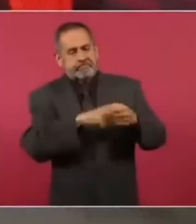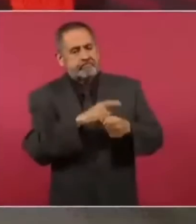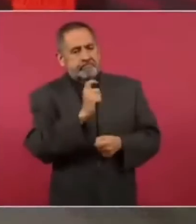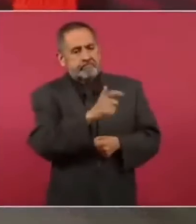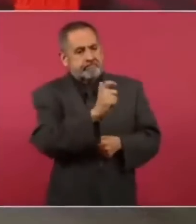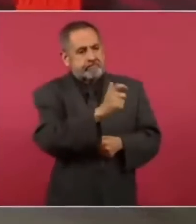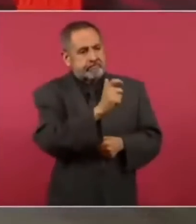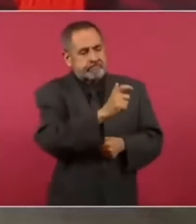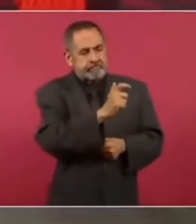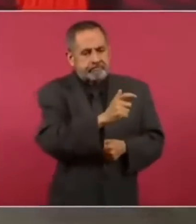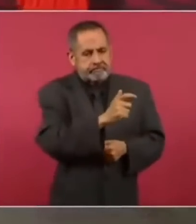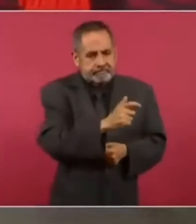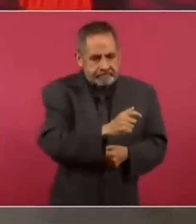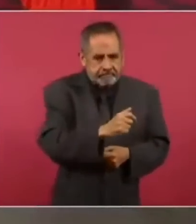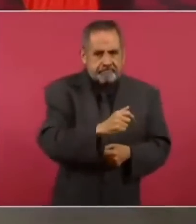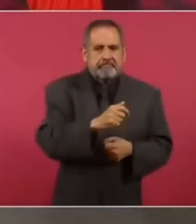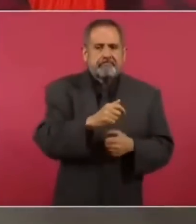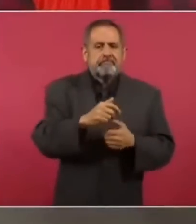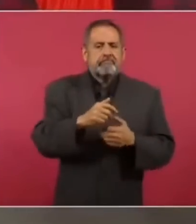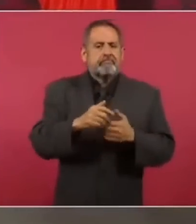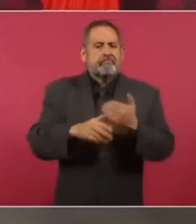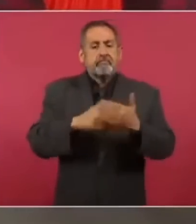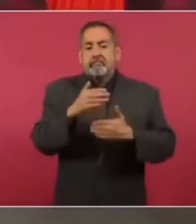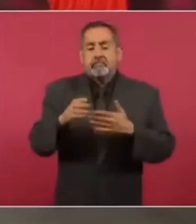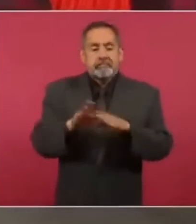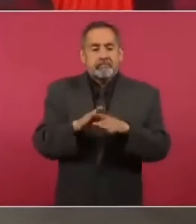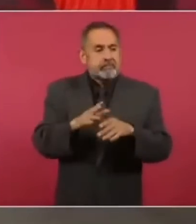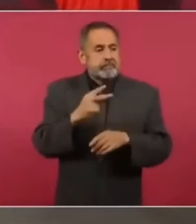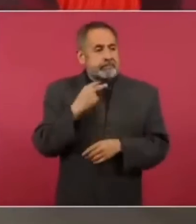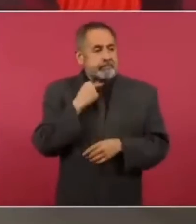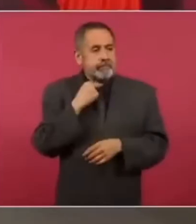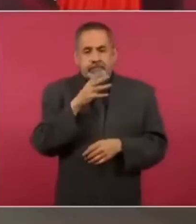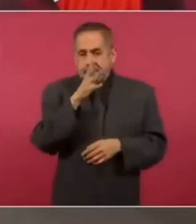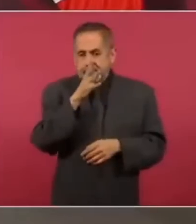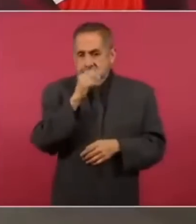Pero llegó el momento en que se estancó